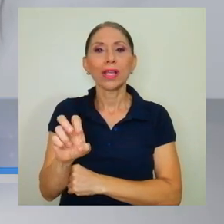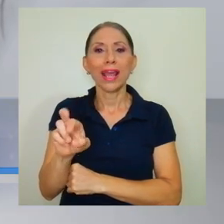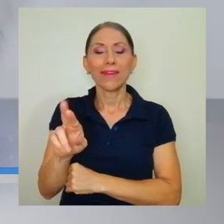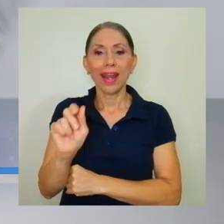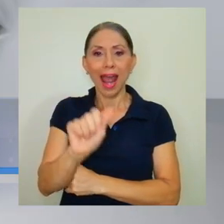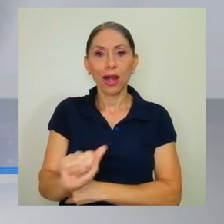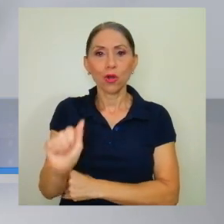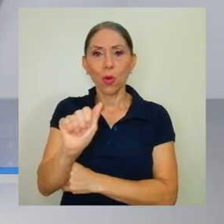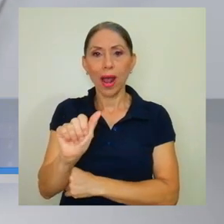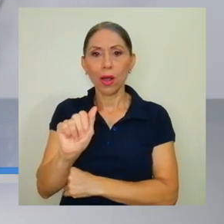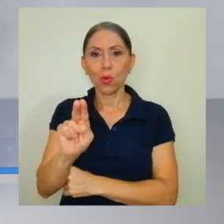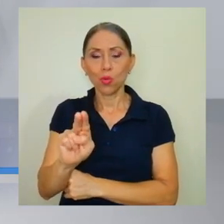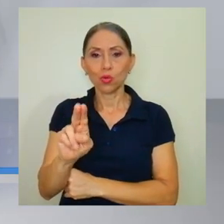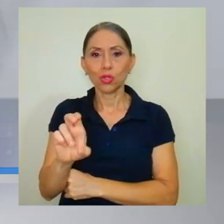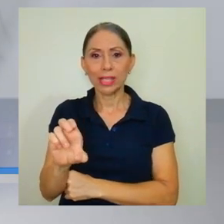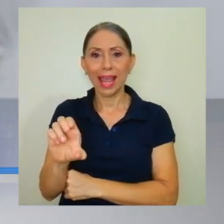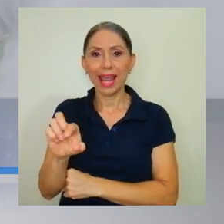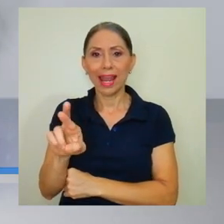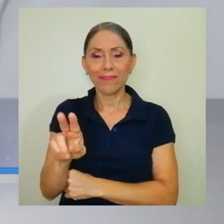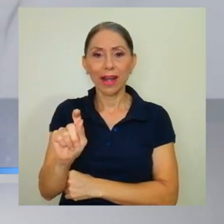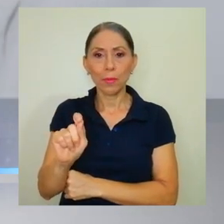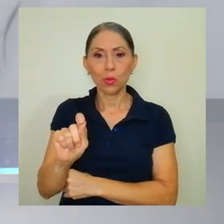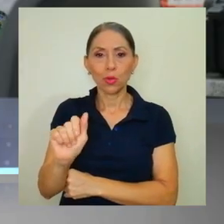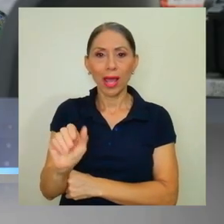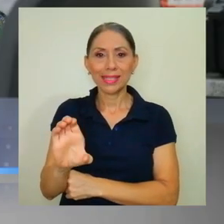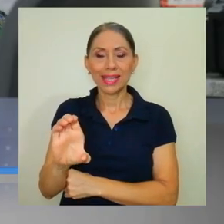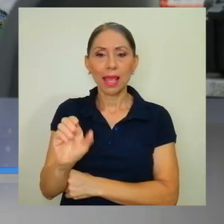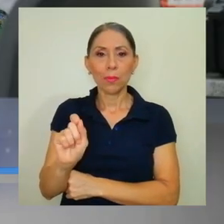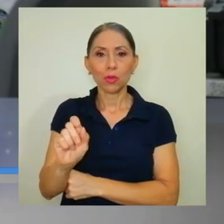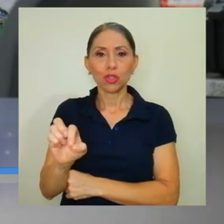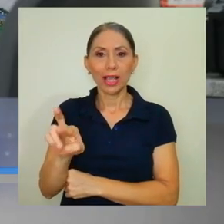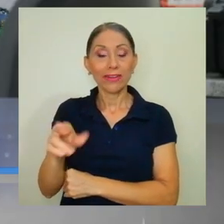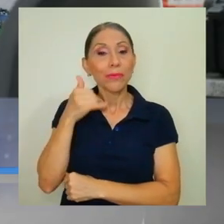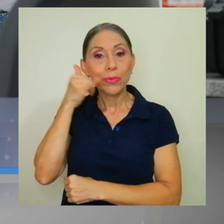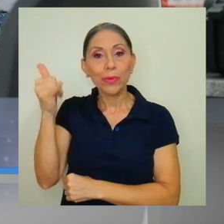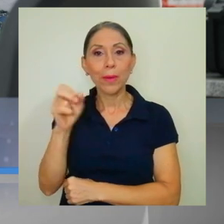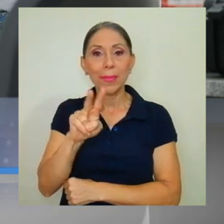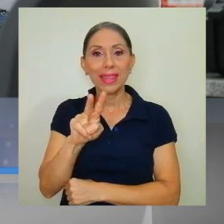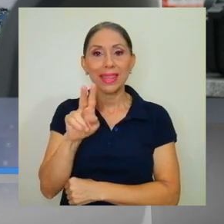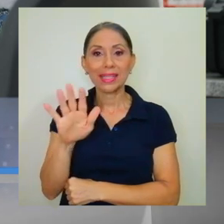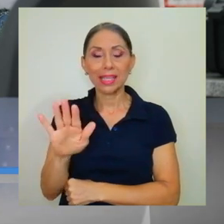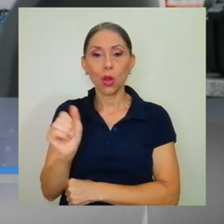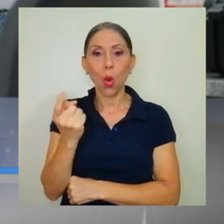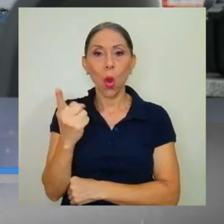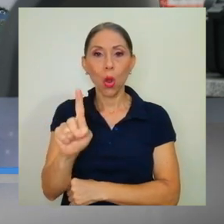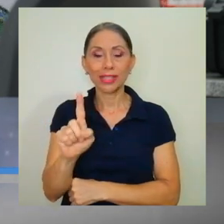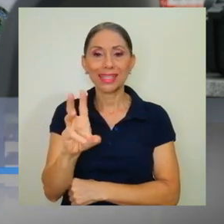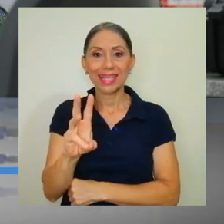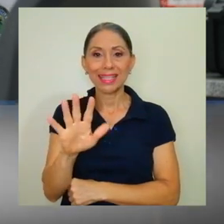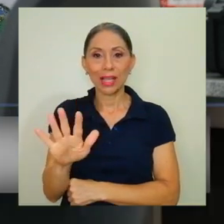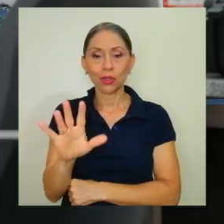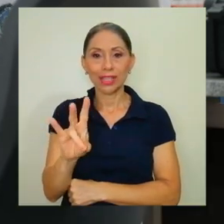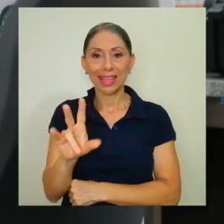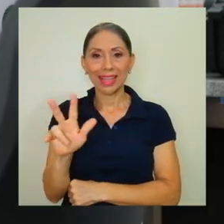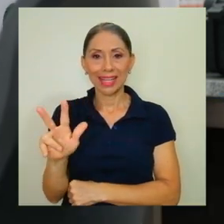arrobaucr.ac.cr o llamar al 2511 6573.